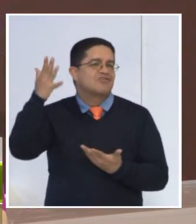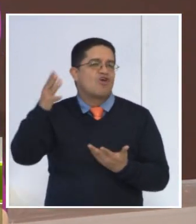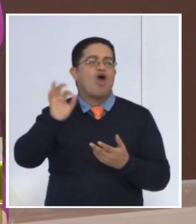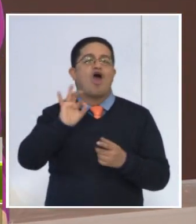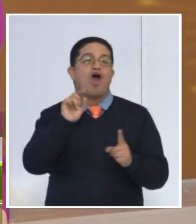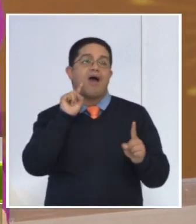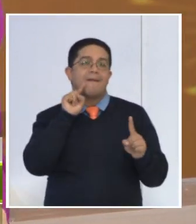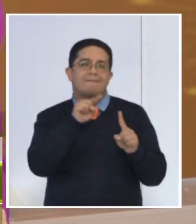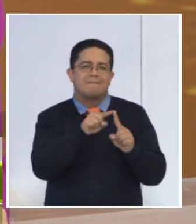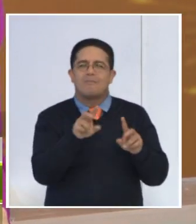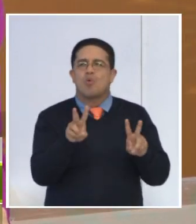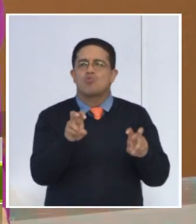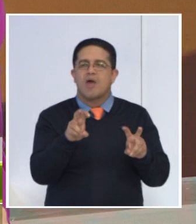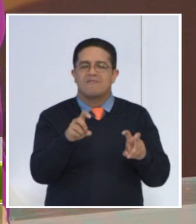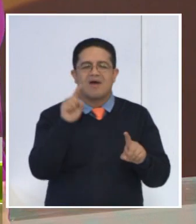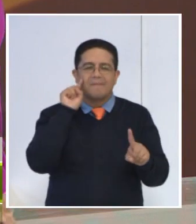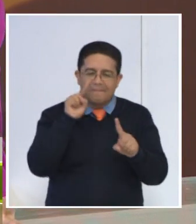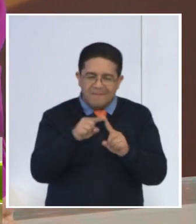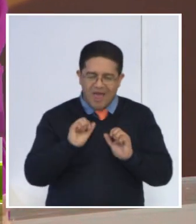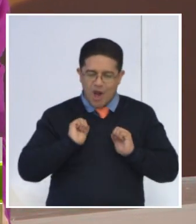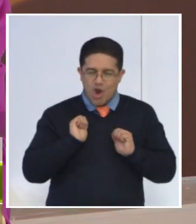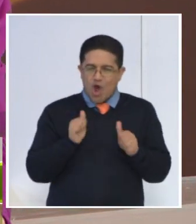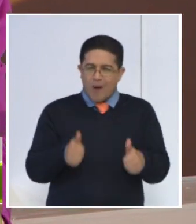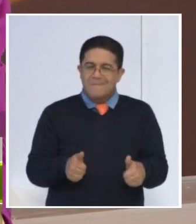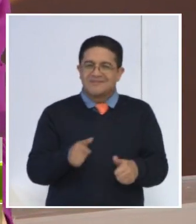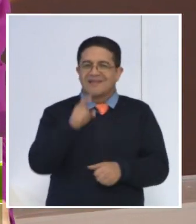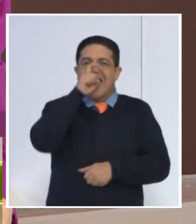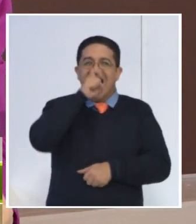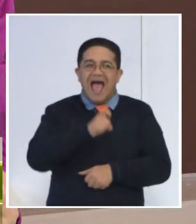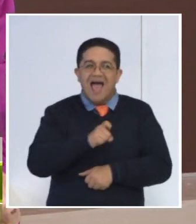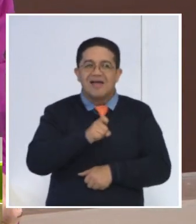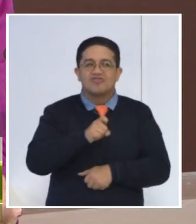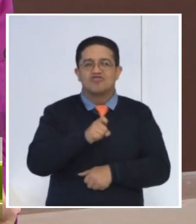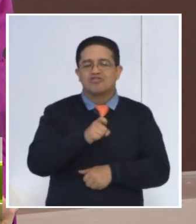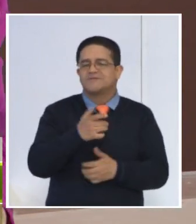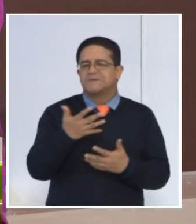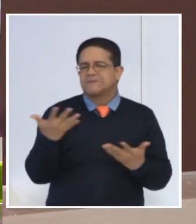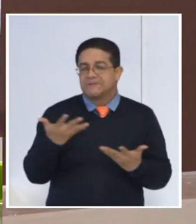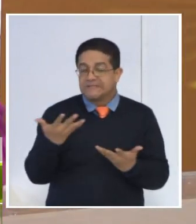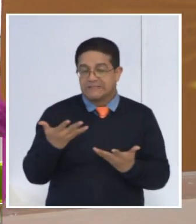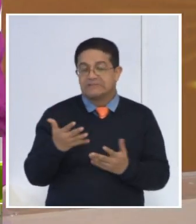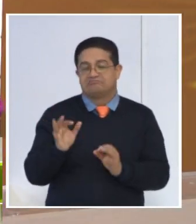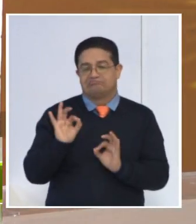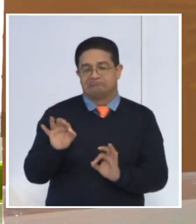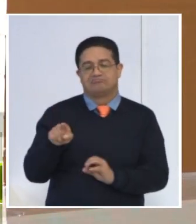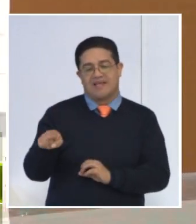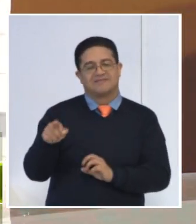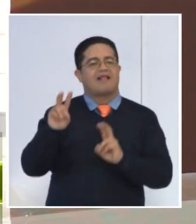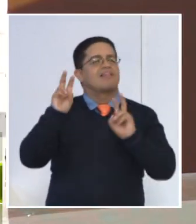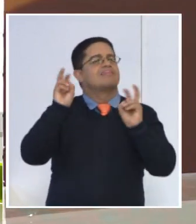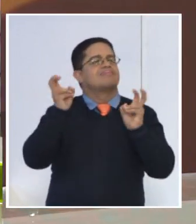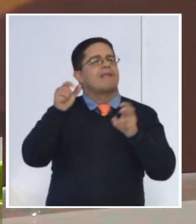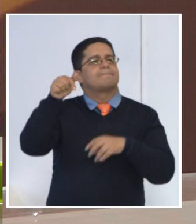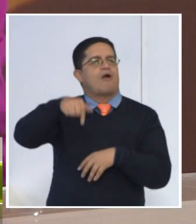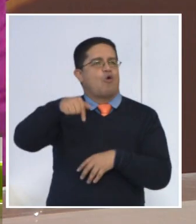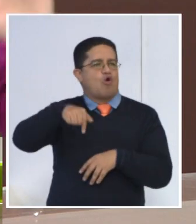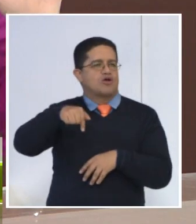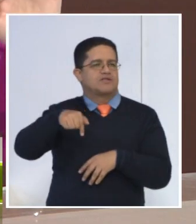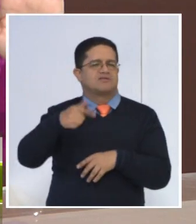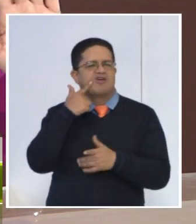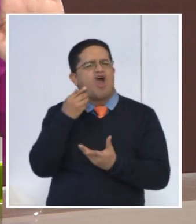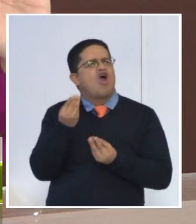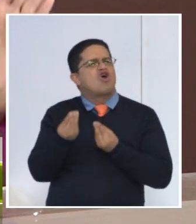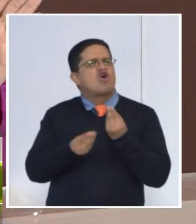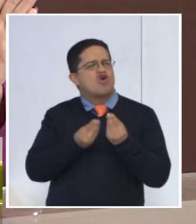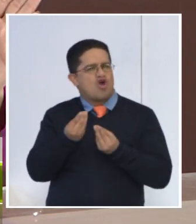metas nuevas para un comienzo de ciclo o un año calendario. Justamente ese es el tema del día de hoy, ¿cómo